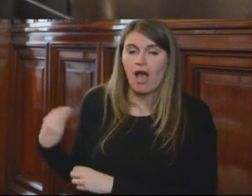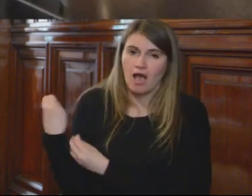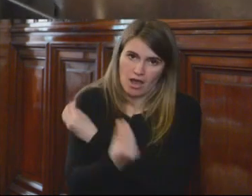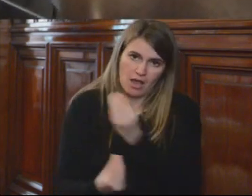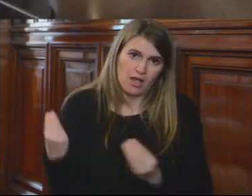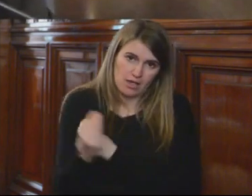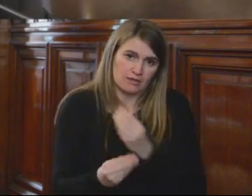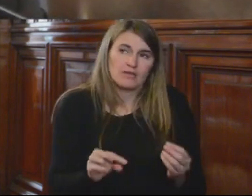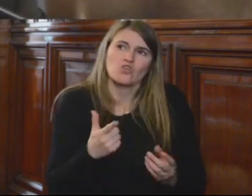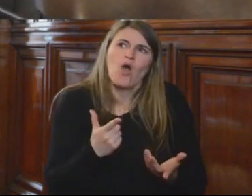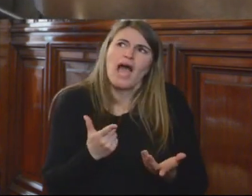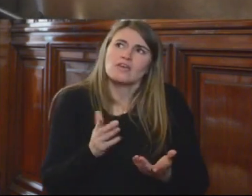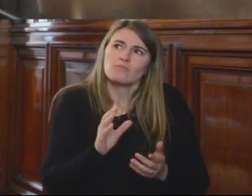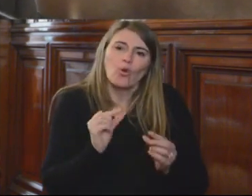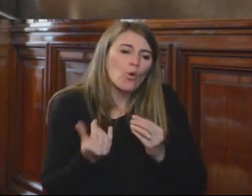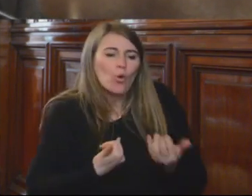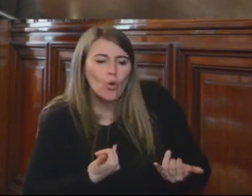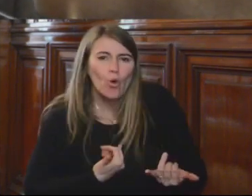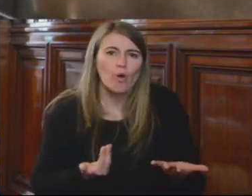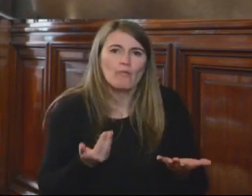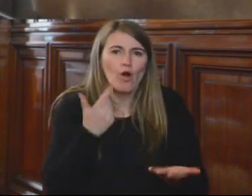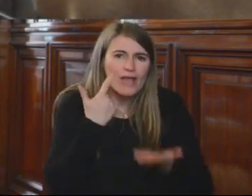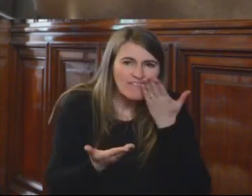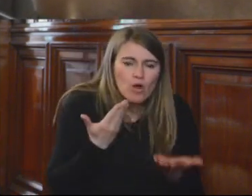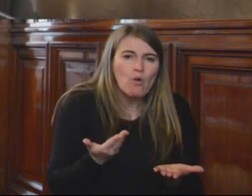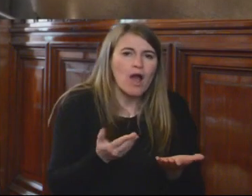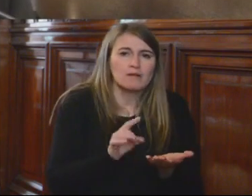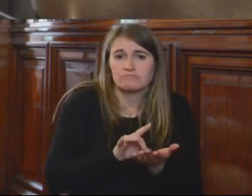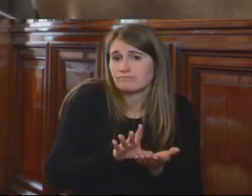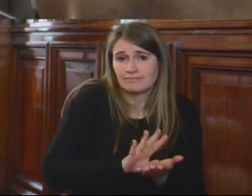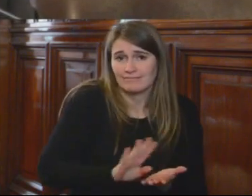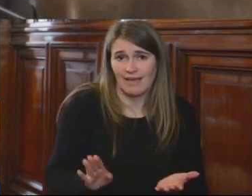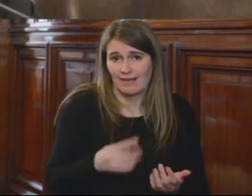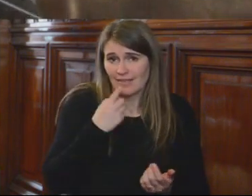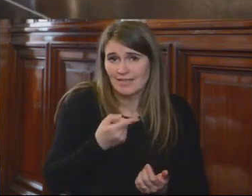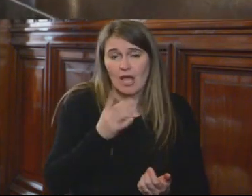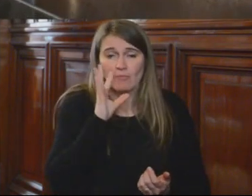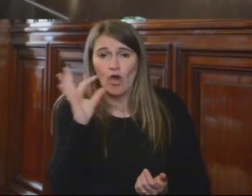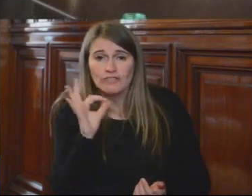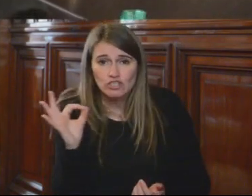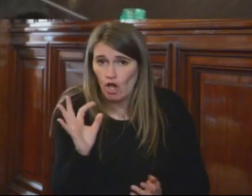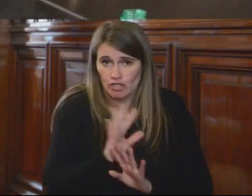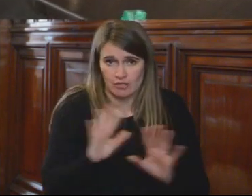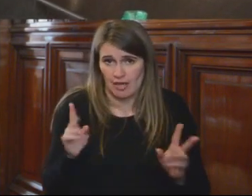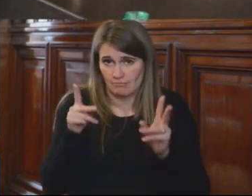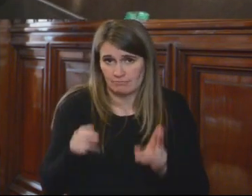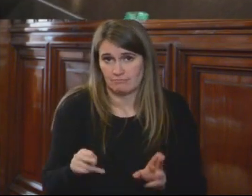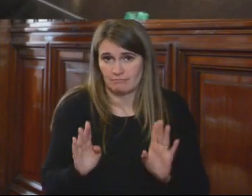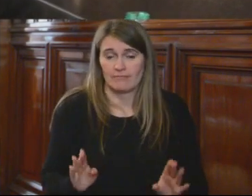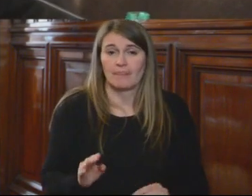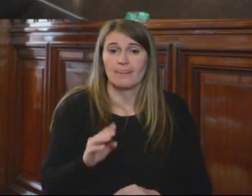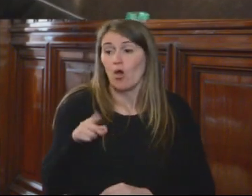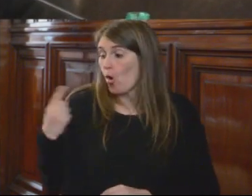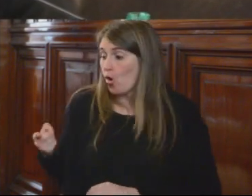existe un proceso en contra de los funcionarios desvinculados. Simplemente han hecho campo a aquellos que sí han